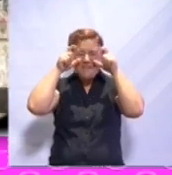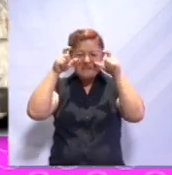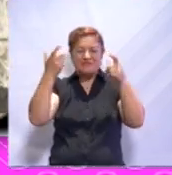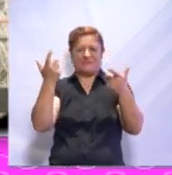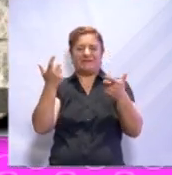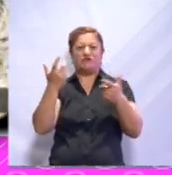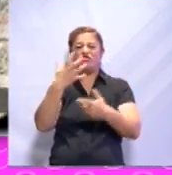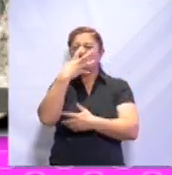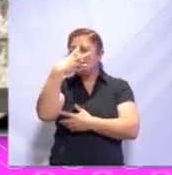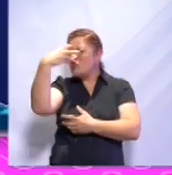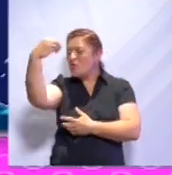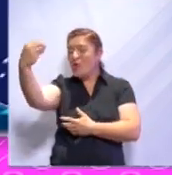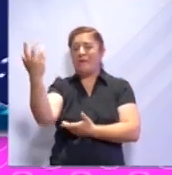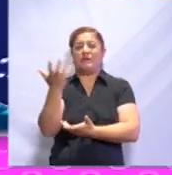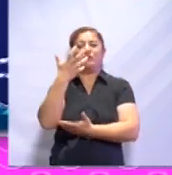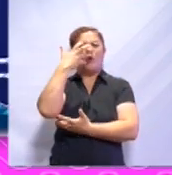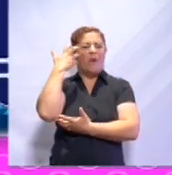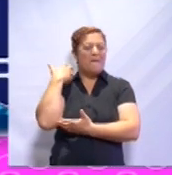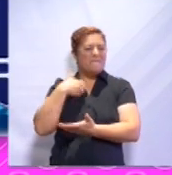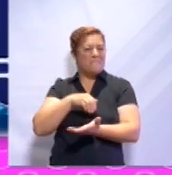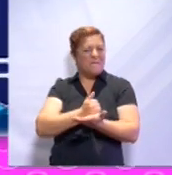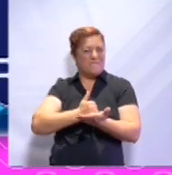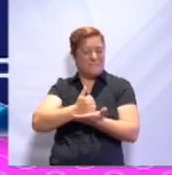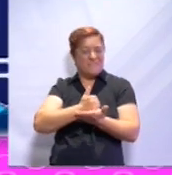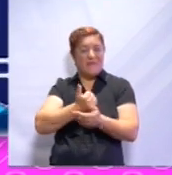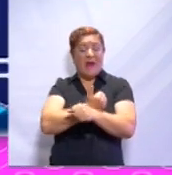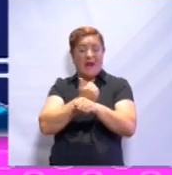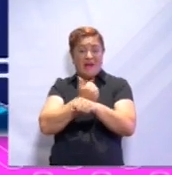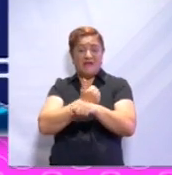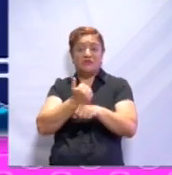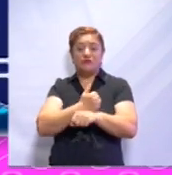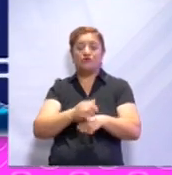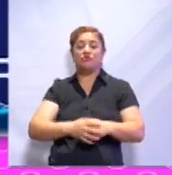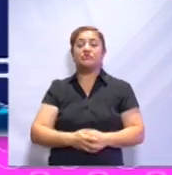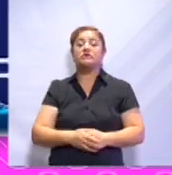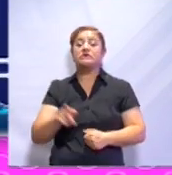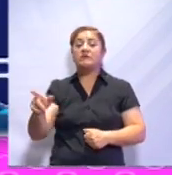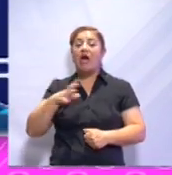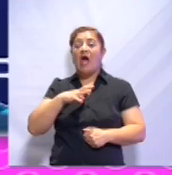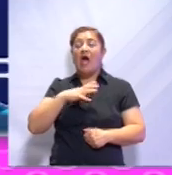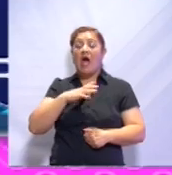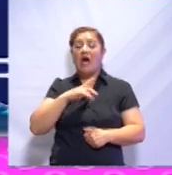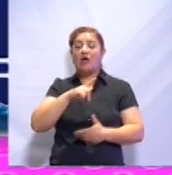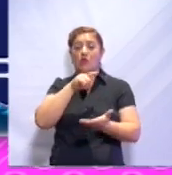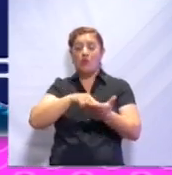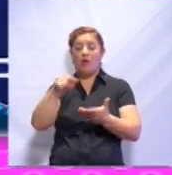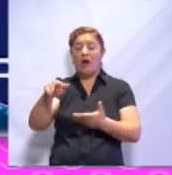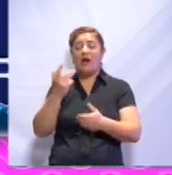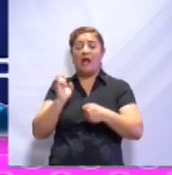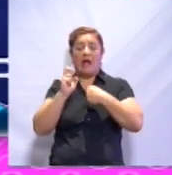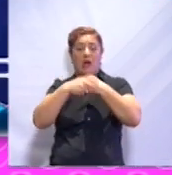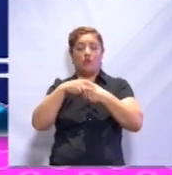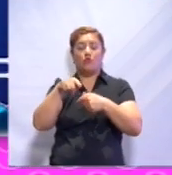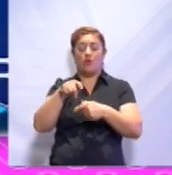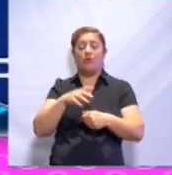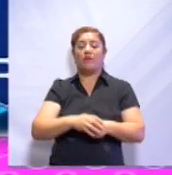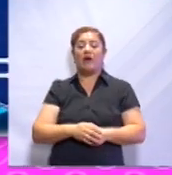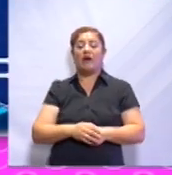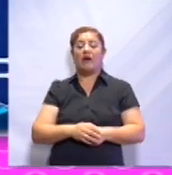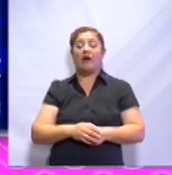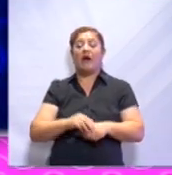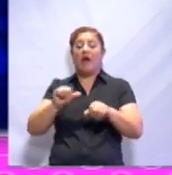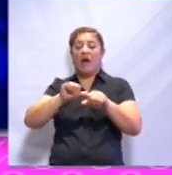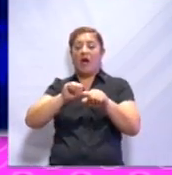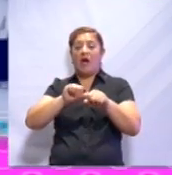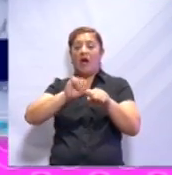pumas y cóndores. El bosque templado se localiza en gran parte del continente europeo, este de Asia y América